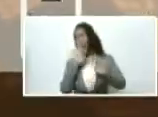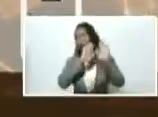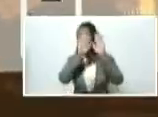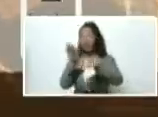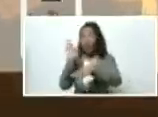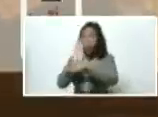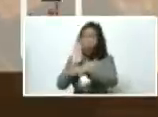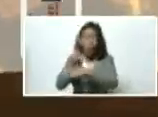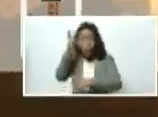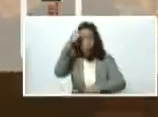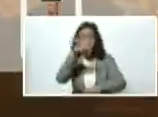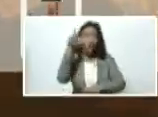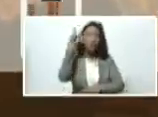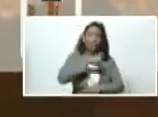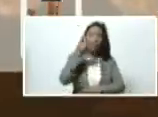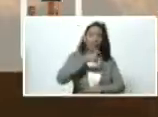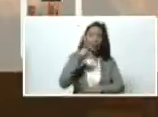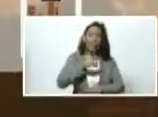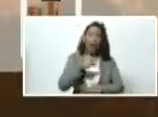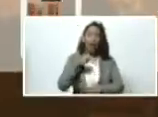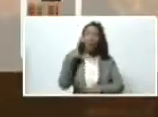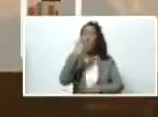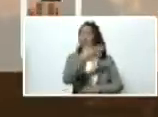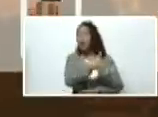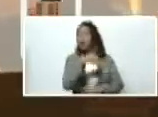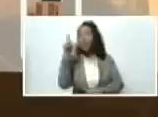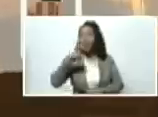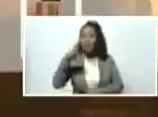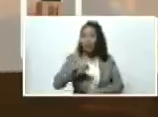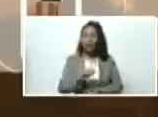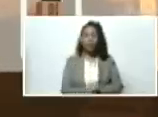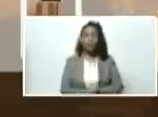al pueblo que necesita cuando lo necesita,